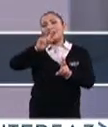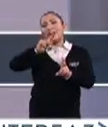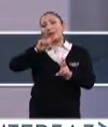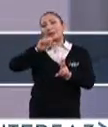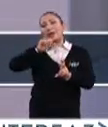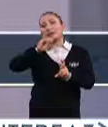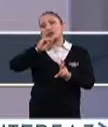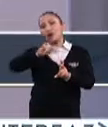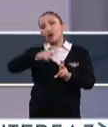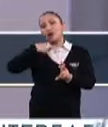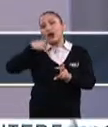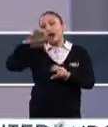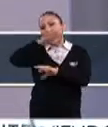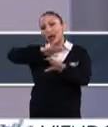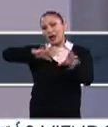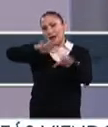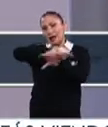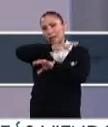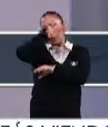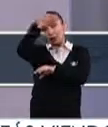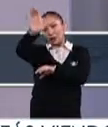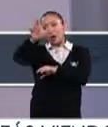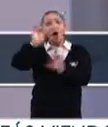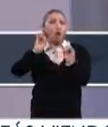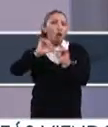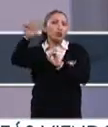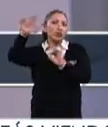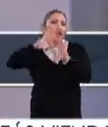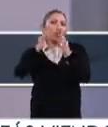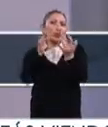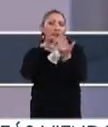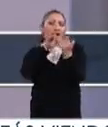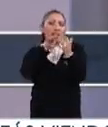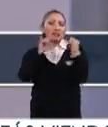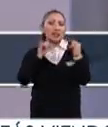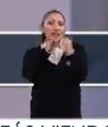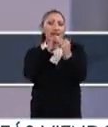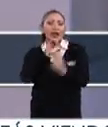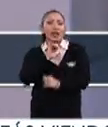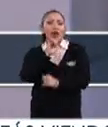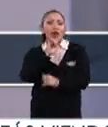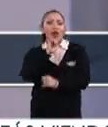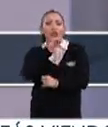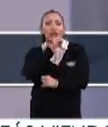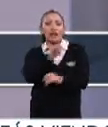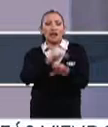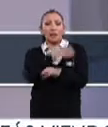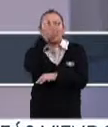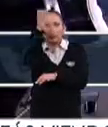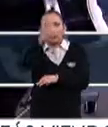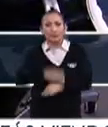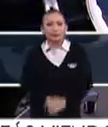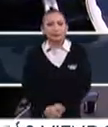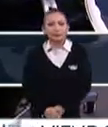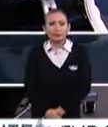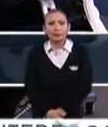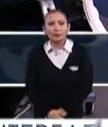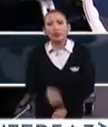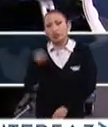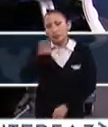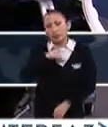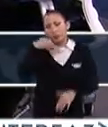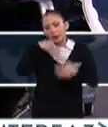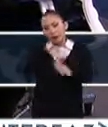que nos dijera de qué otras formas se pueden poner en contacto con el Instituto Nacional de Ecología y Cambio Climático. Bueno, pueden